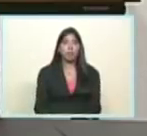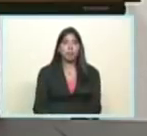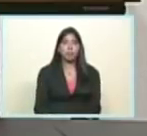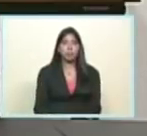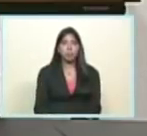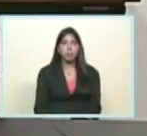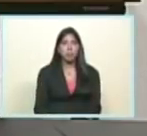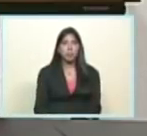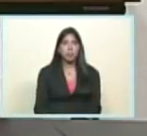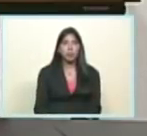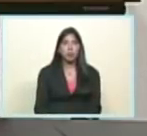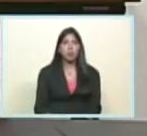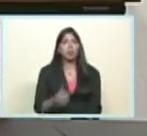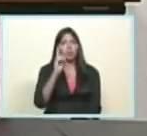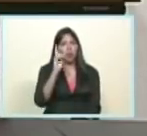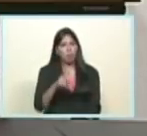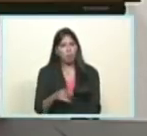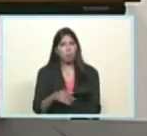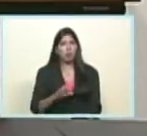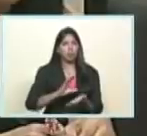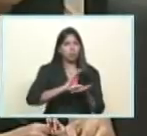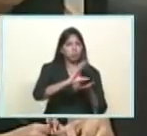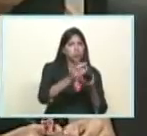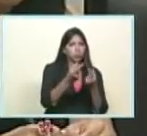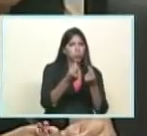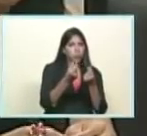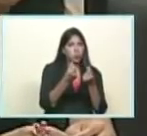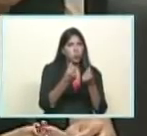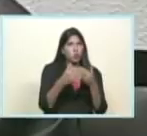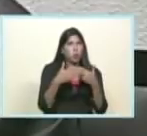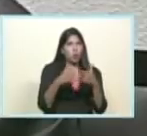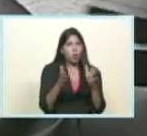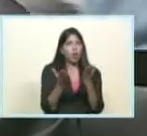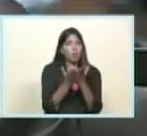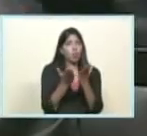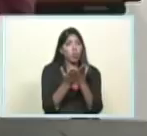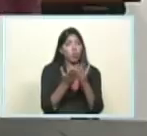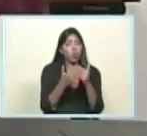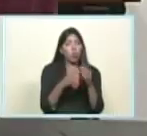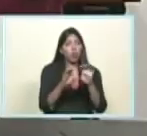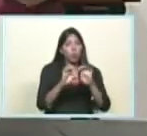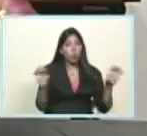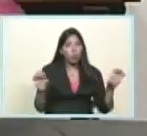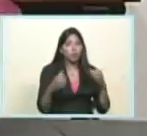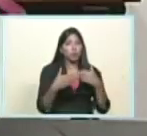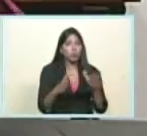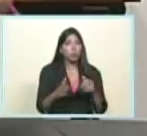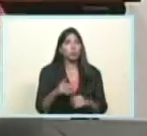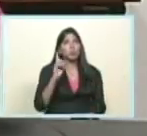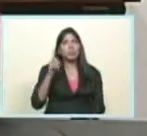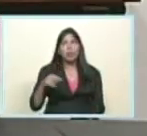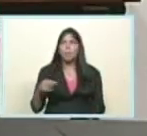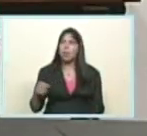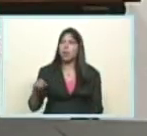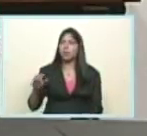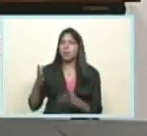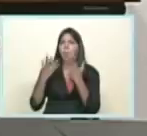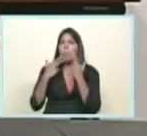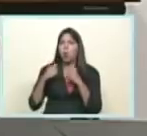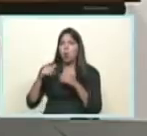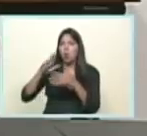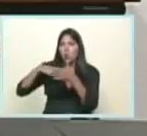en la inversión en educación pública gratuita de calidad en la inversión en barrio adentro 100% y en la salud pública